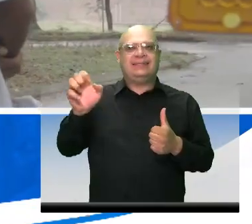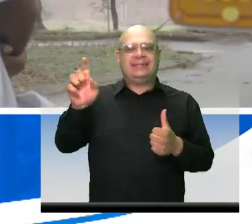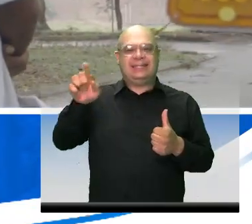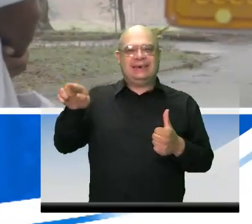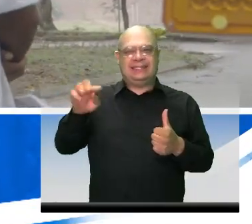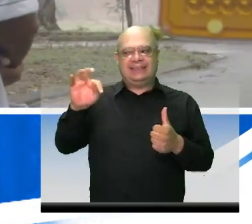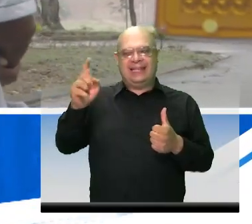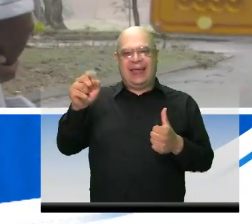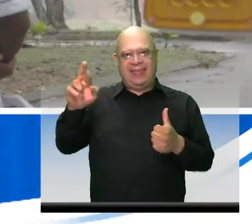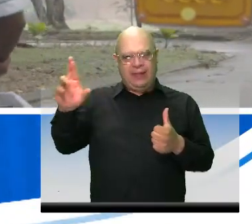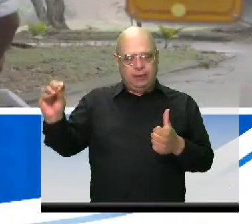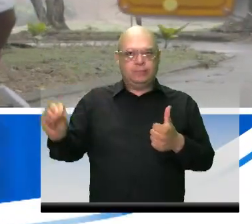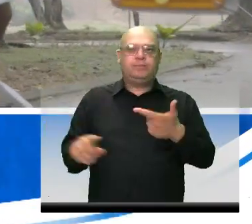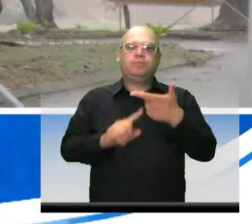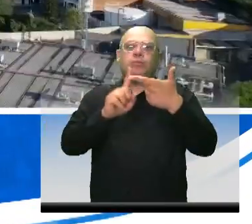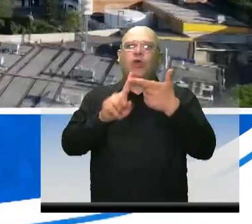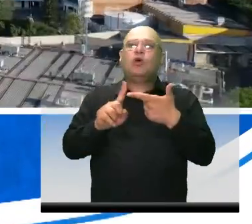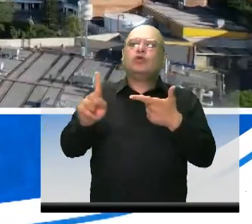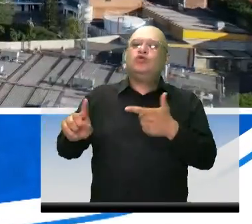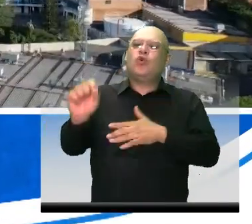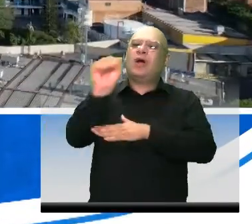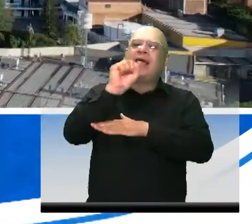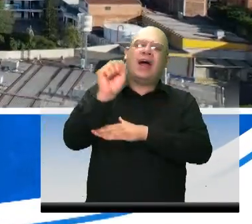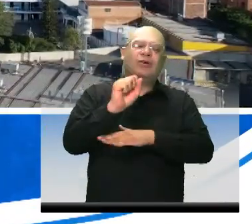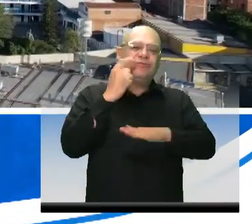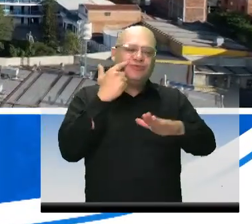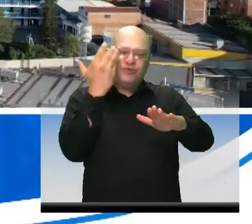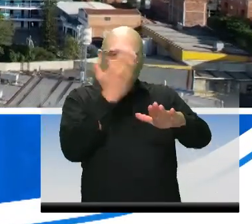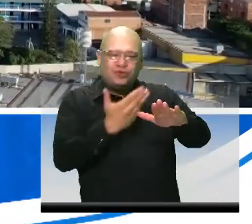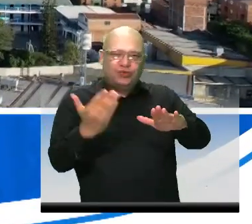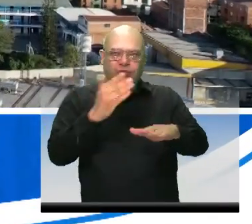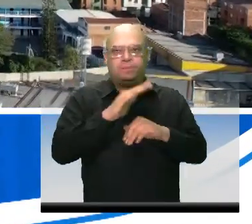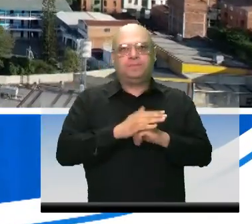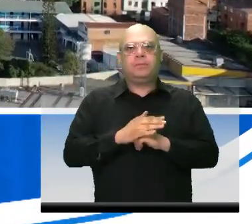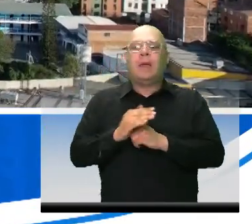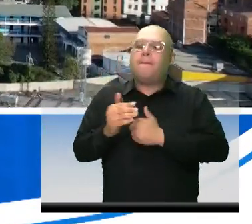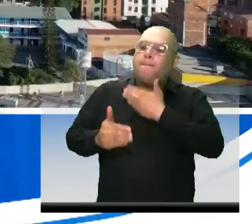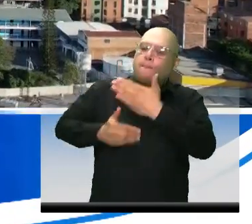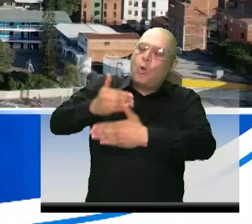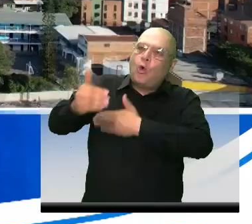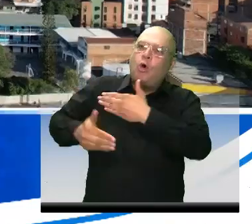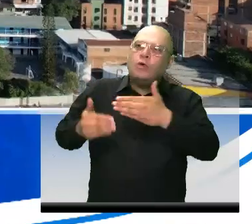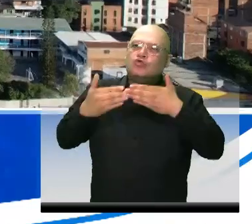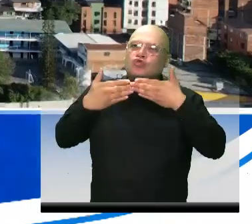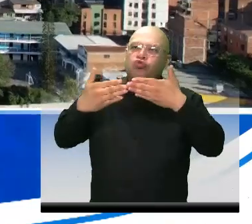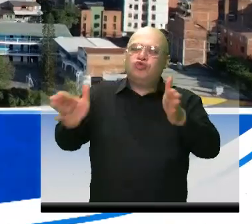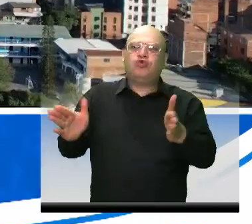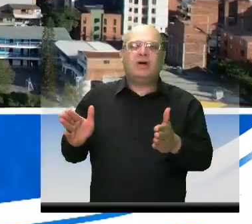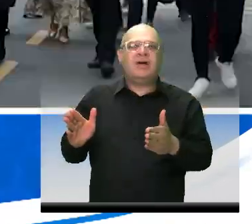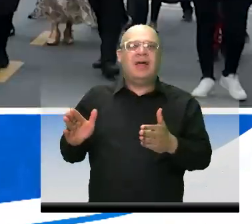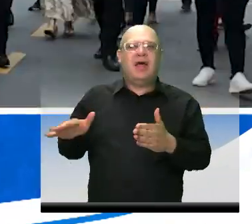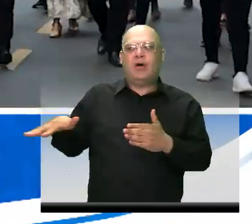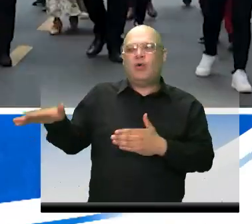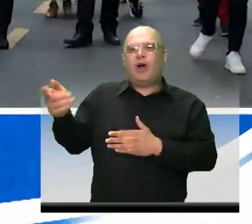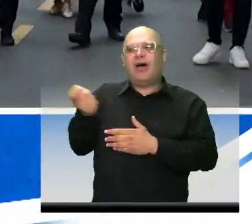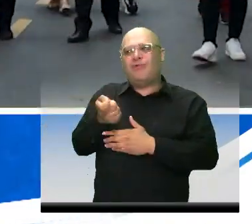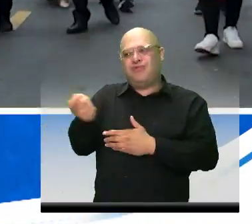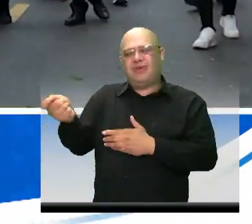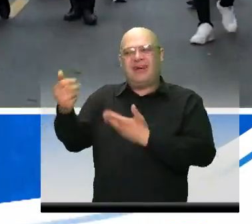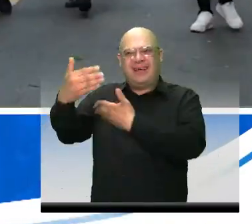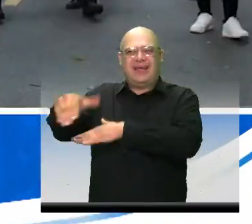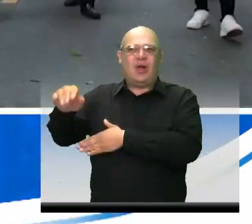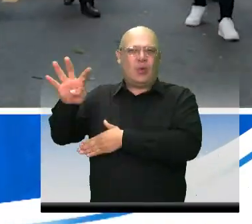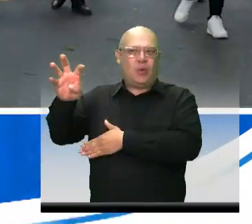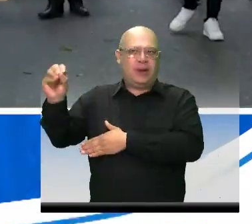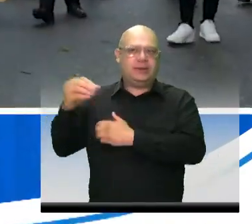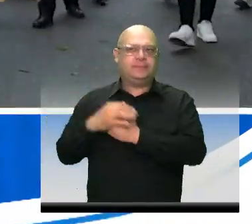inspección a vehículos que realizamos a diario. ¿Cómo va el proceso de apertura vial allí cerquita, alcalde? En La Gloria, en la Diagonal 40, ¿cierto? Además,